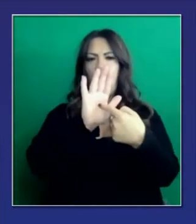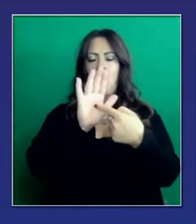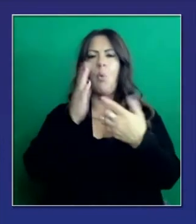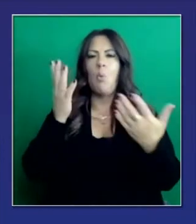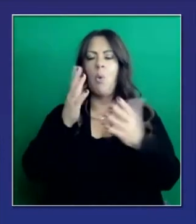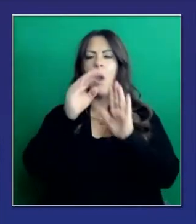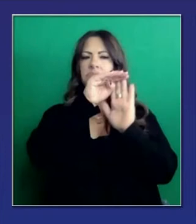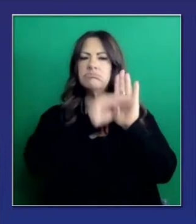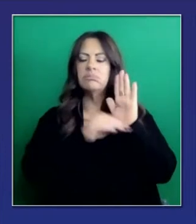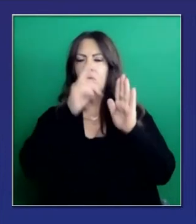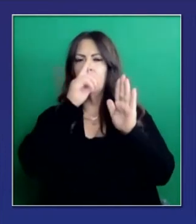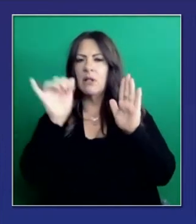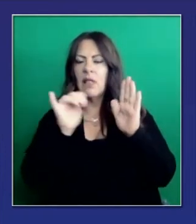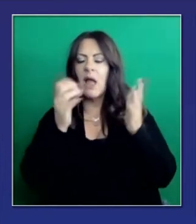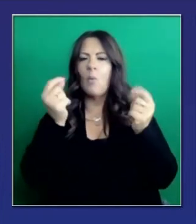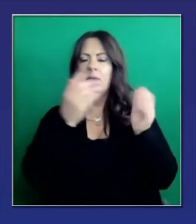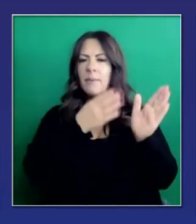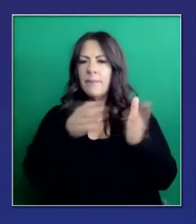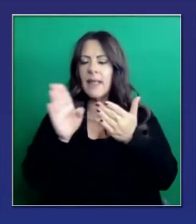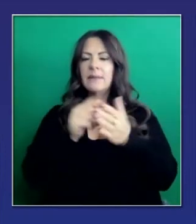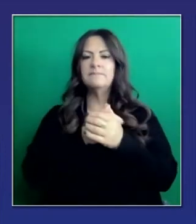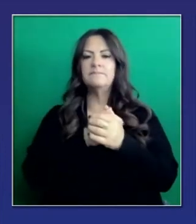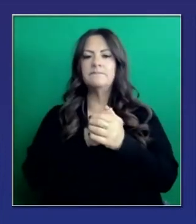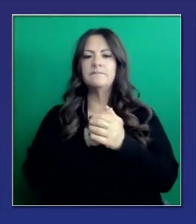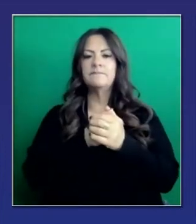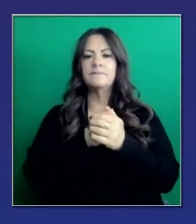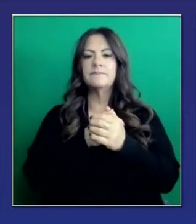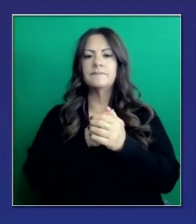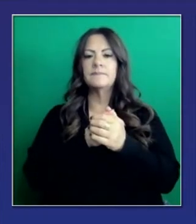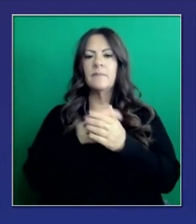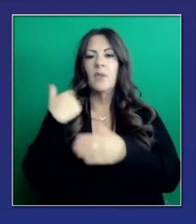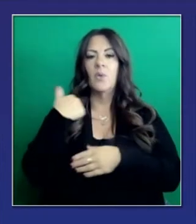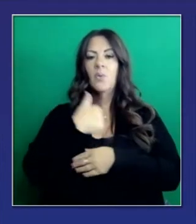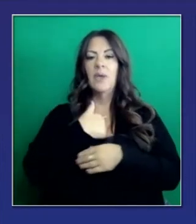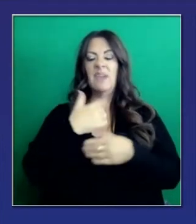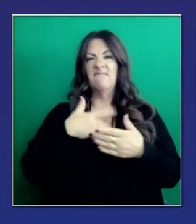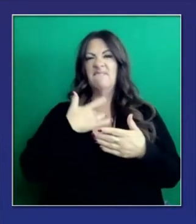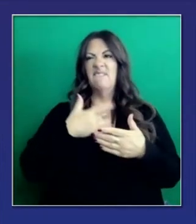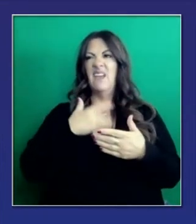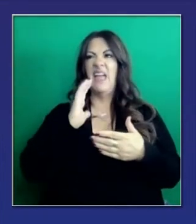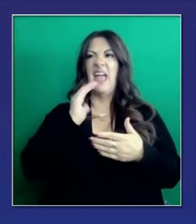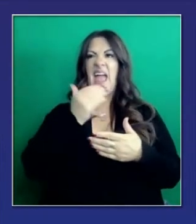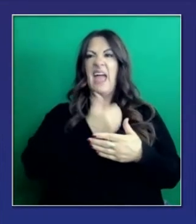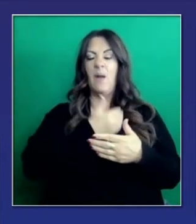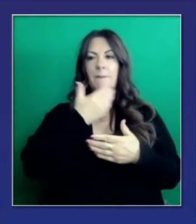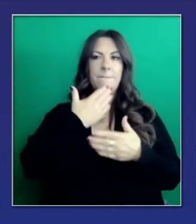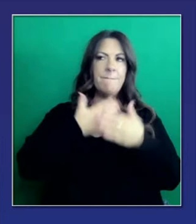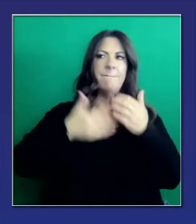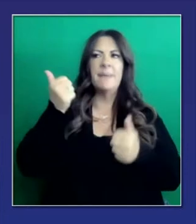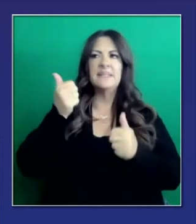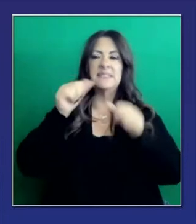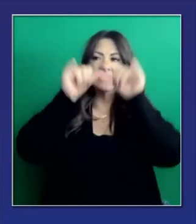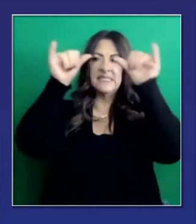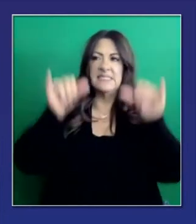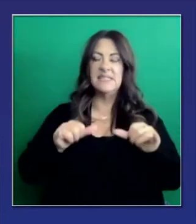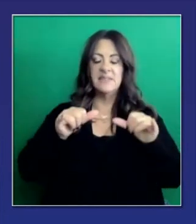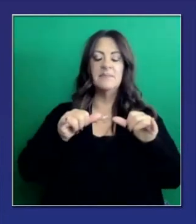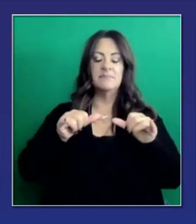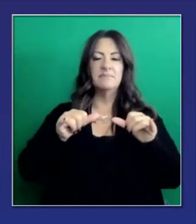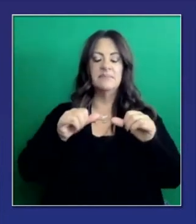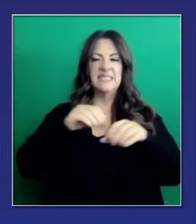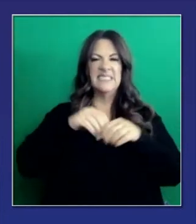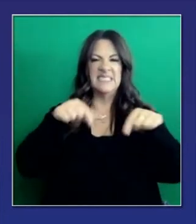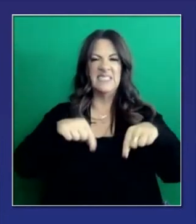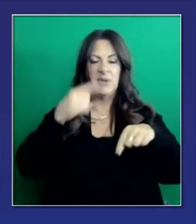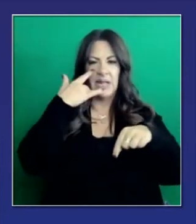y veremos cuál es la nueva plataforma. Pero sí, hemos desarrollado definitivamente algo, un sistema completo, el mejor en los Estados Unidos,